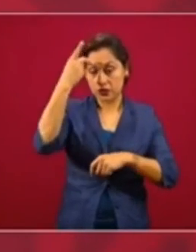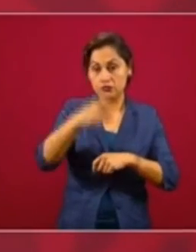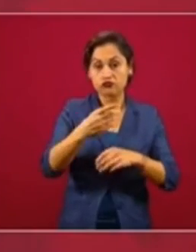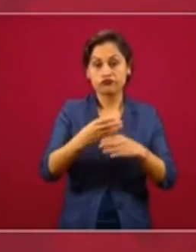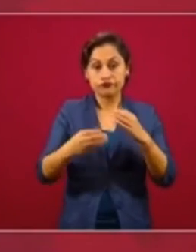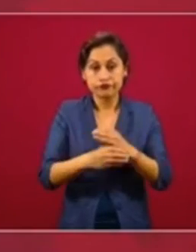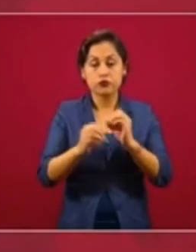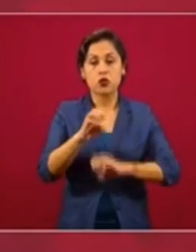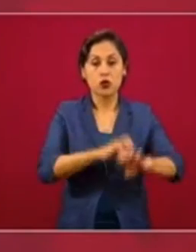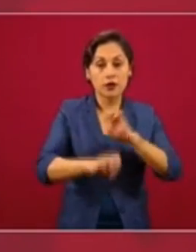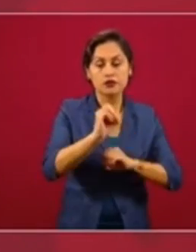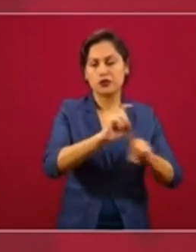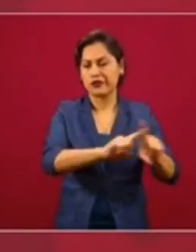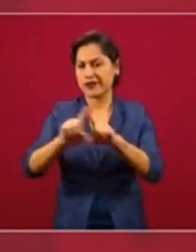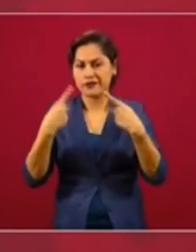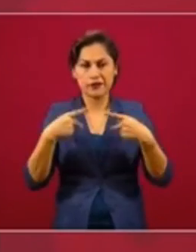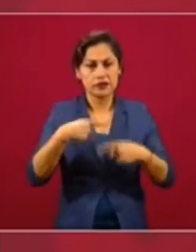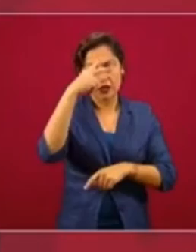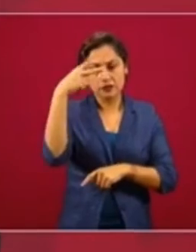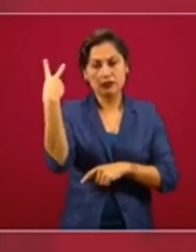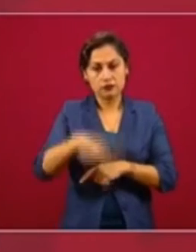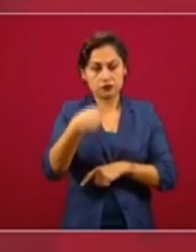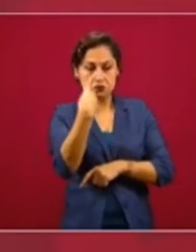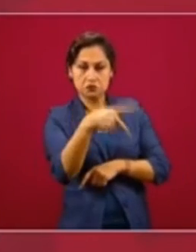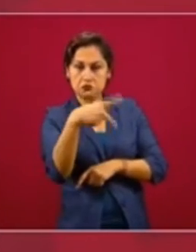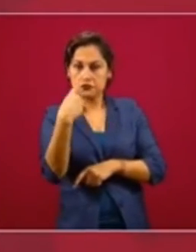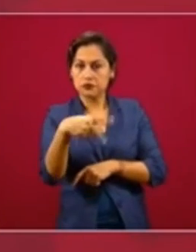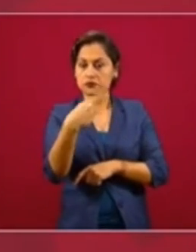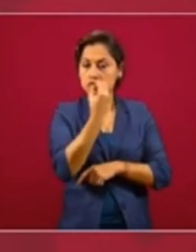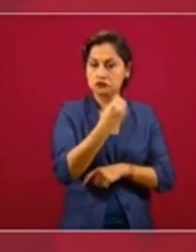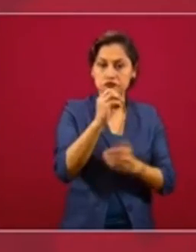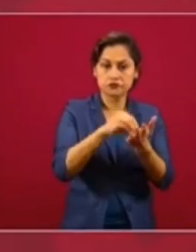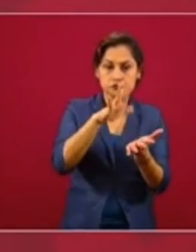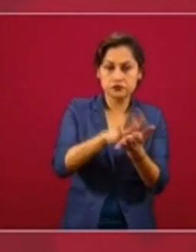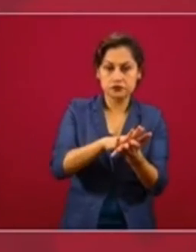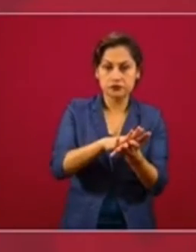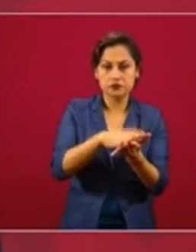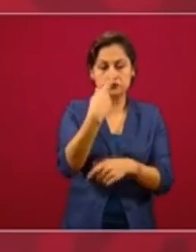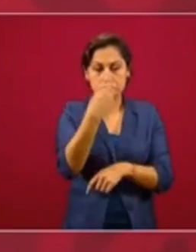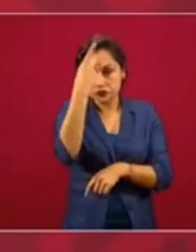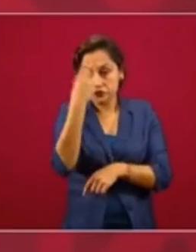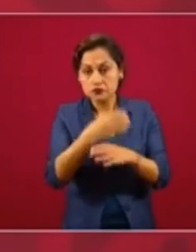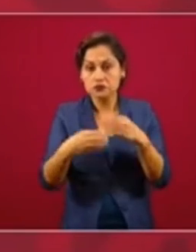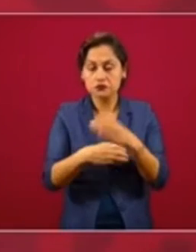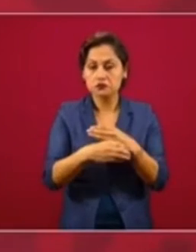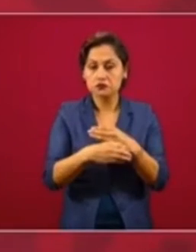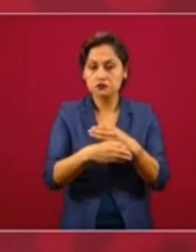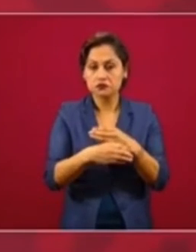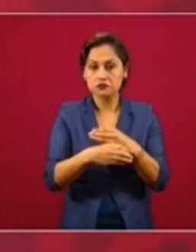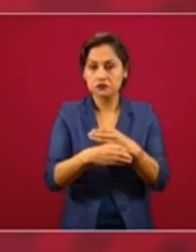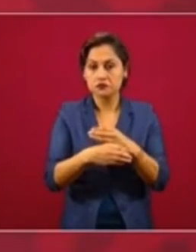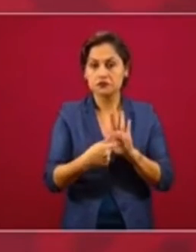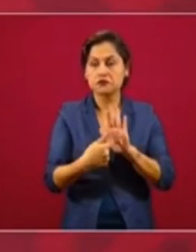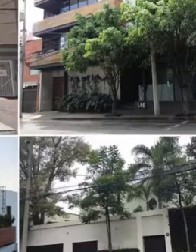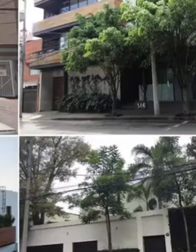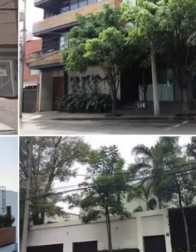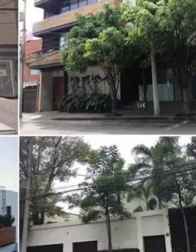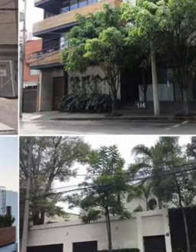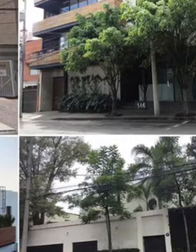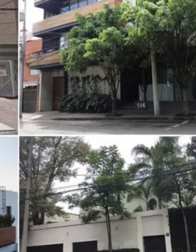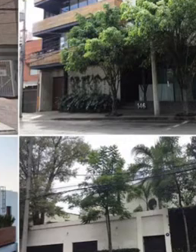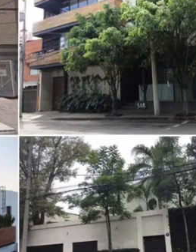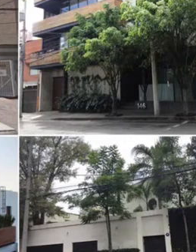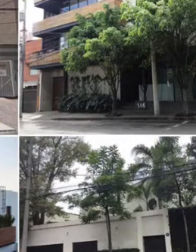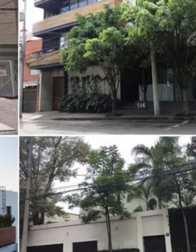empresarios y de todos los mexicanos. La obligación de dar a conocer los bienes patrimoniales es exclusivamente